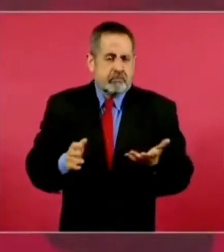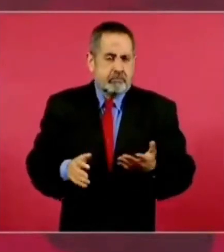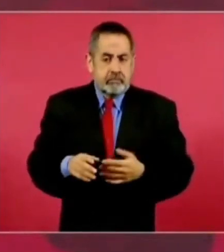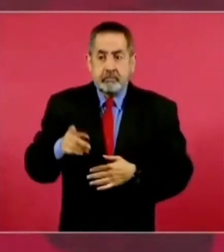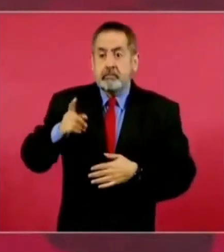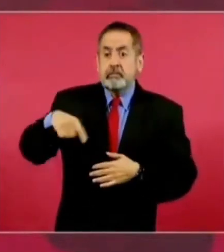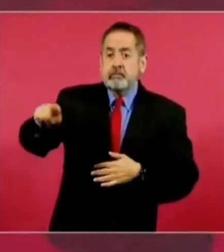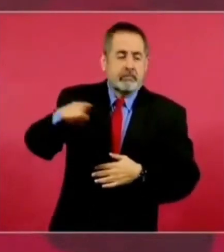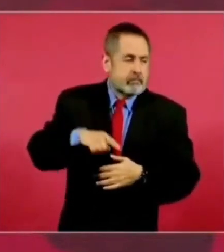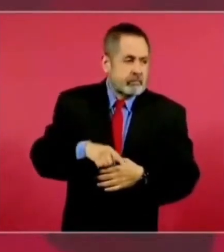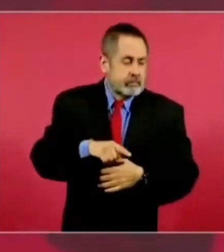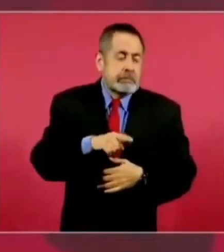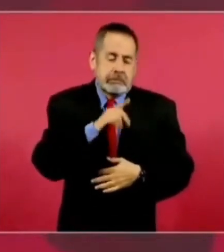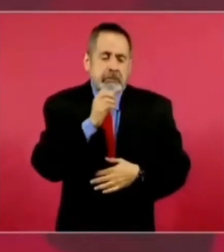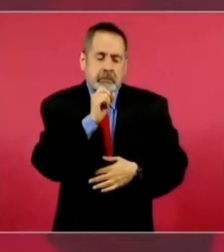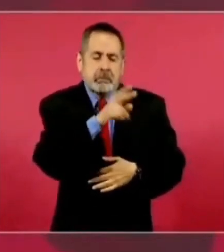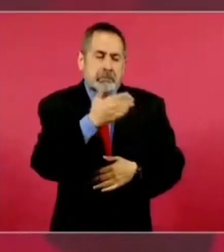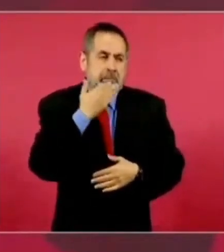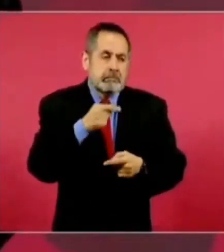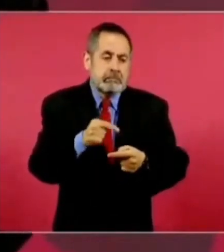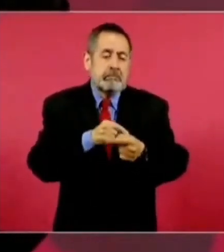que haya retrocesos.